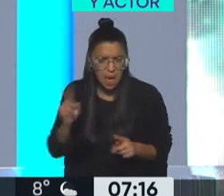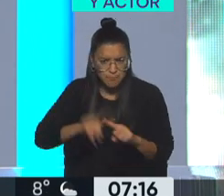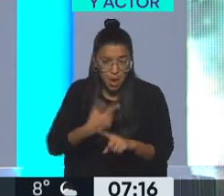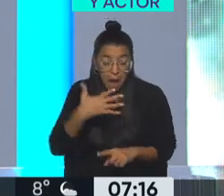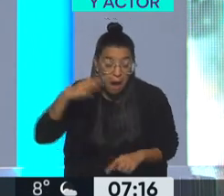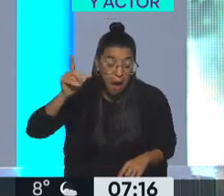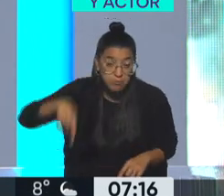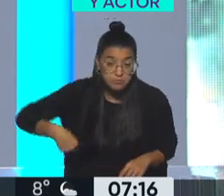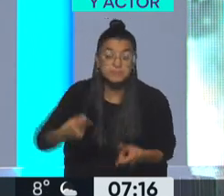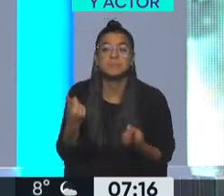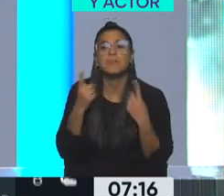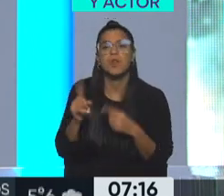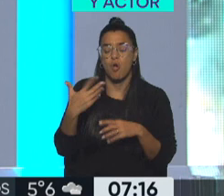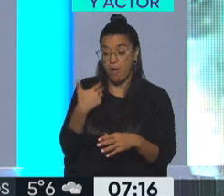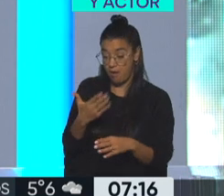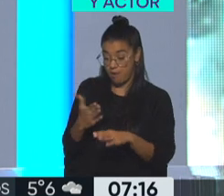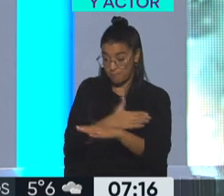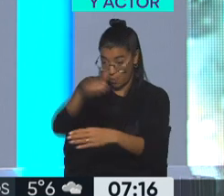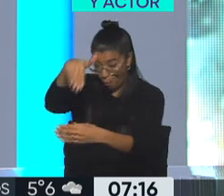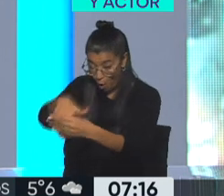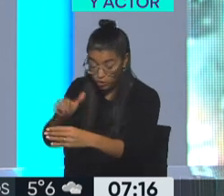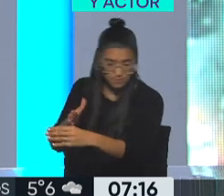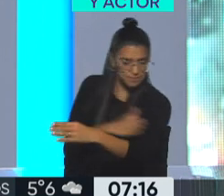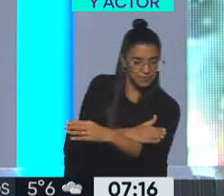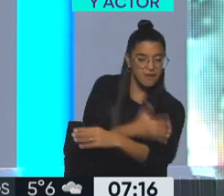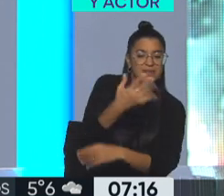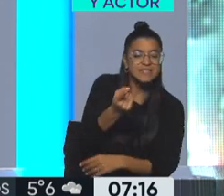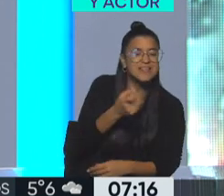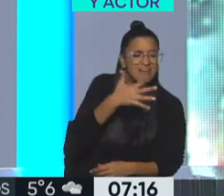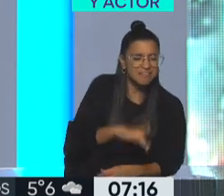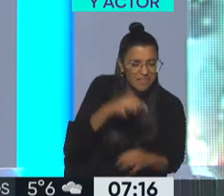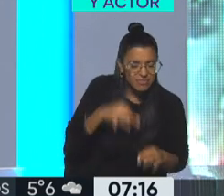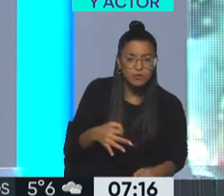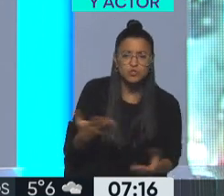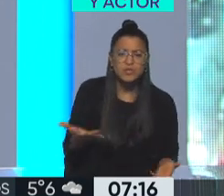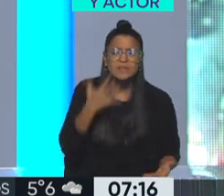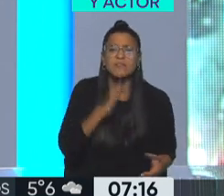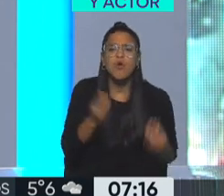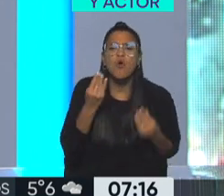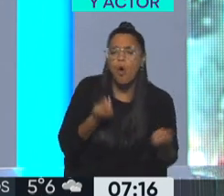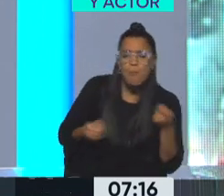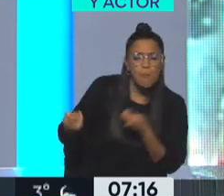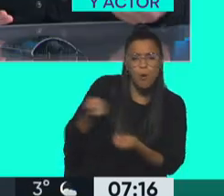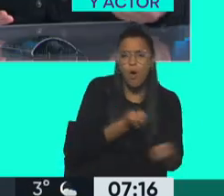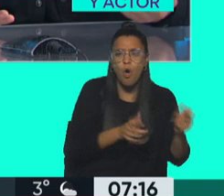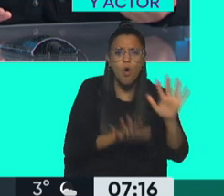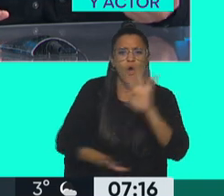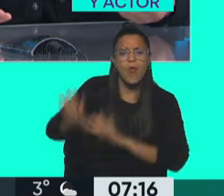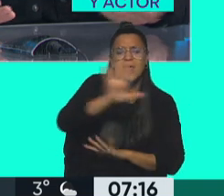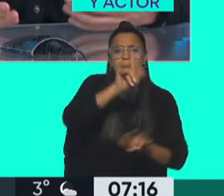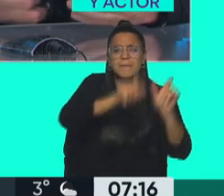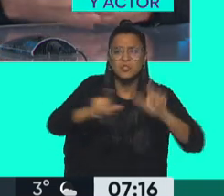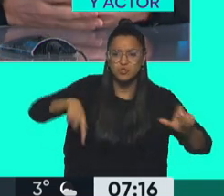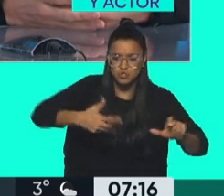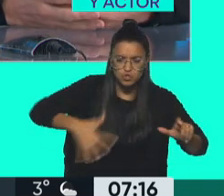y antes de poner mi voto en esa urna necesitaba entender. Entonces empecé a entender cómo se manejaba o cómo se organizaban las personas en